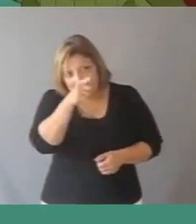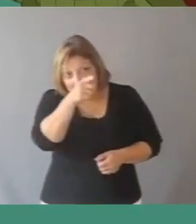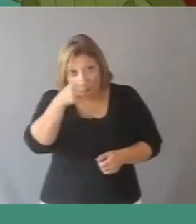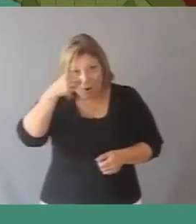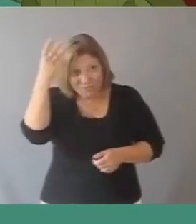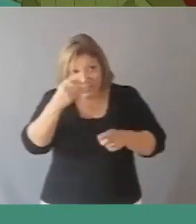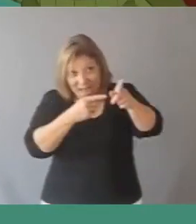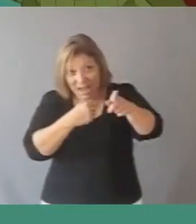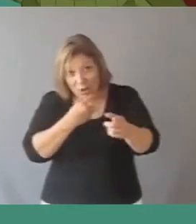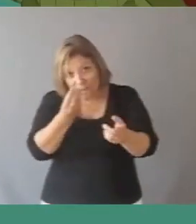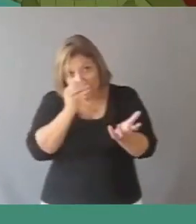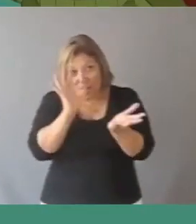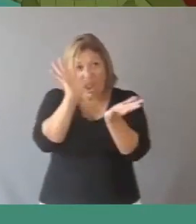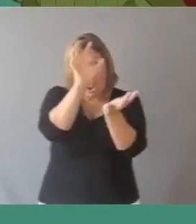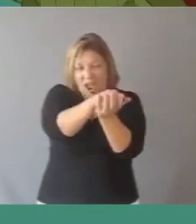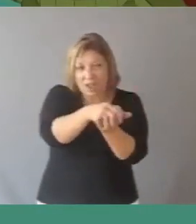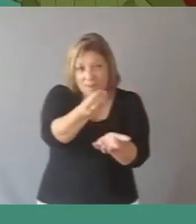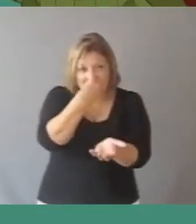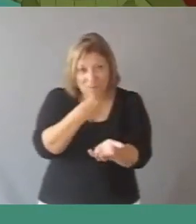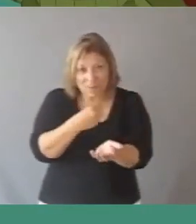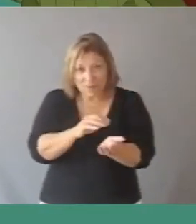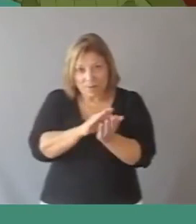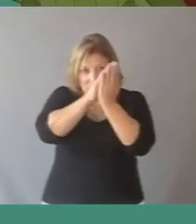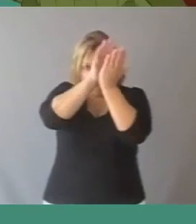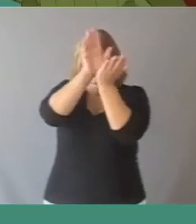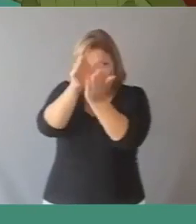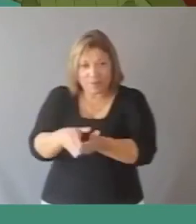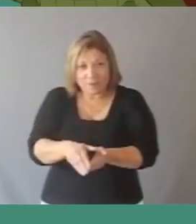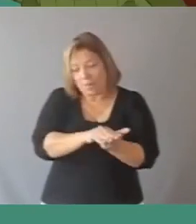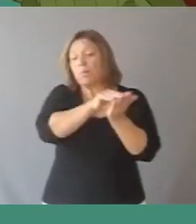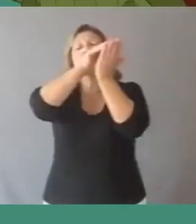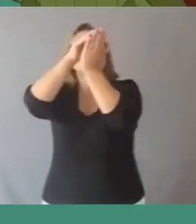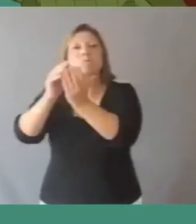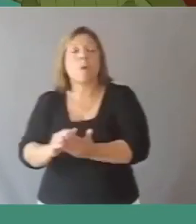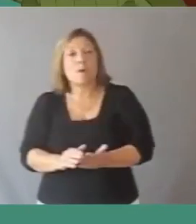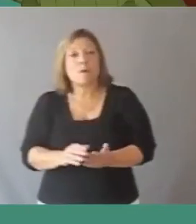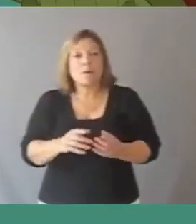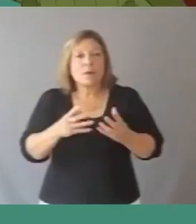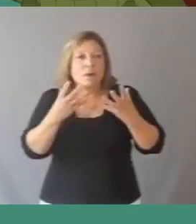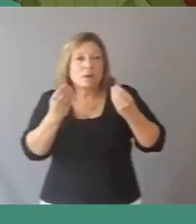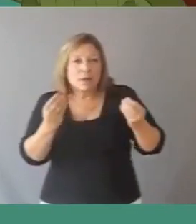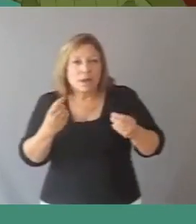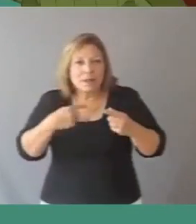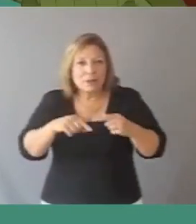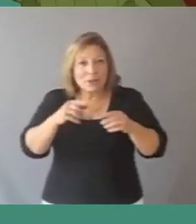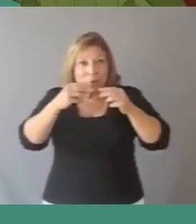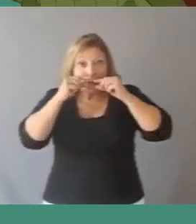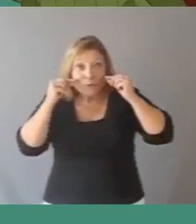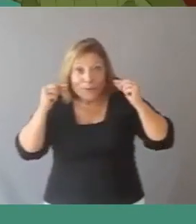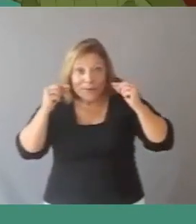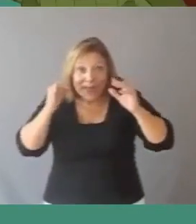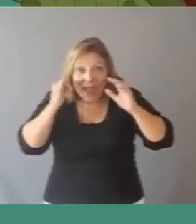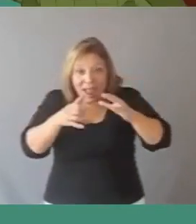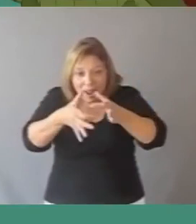A ese oficialito, dijo el yacaré y se bajó rápidamente de su tronco. Entre tanto, el surubí